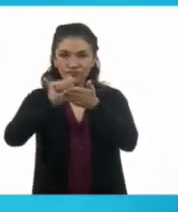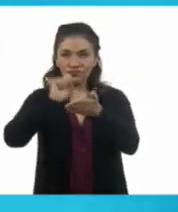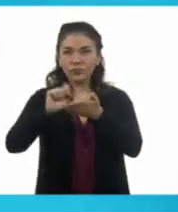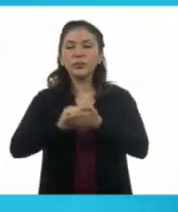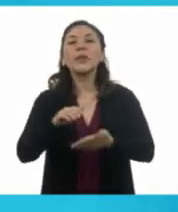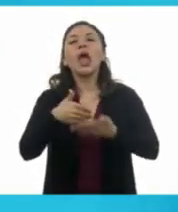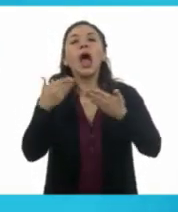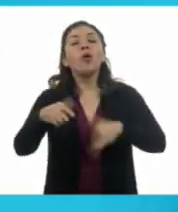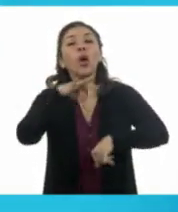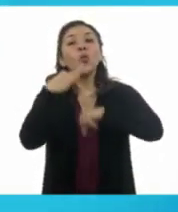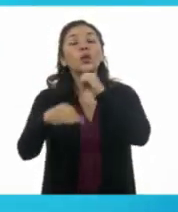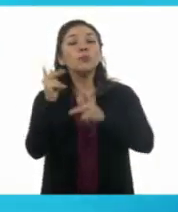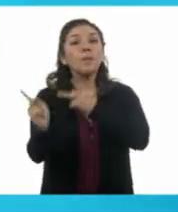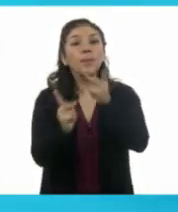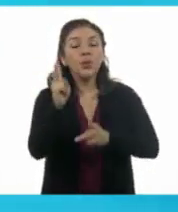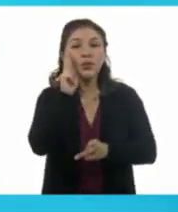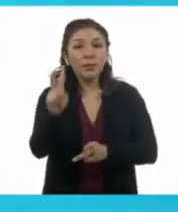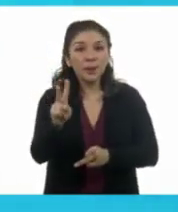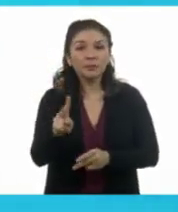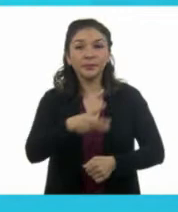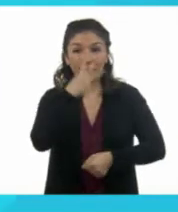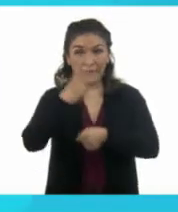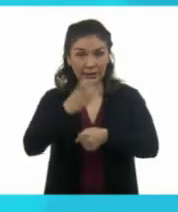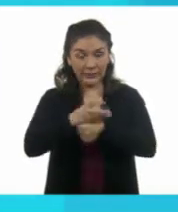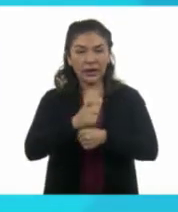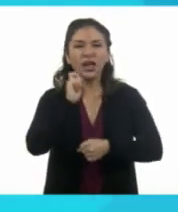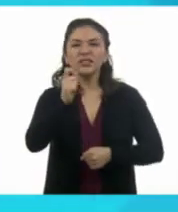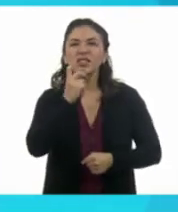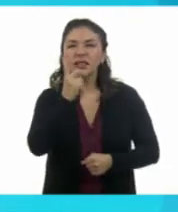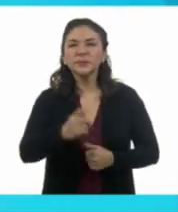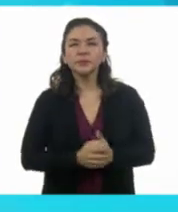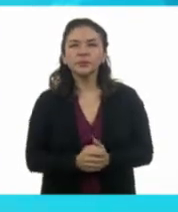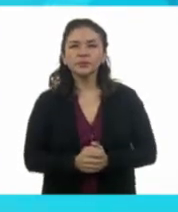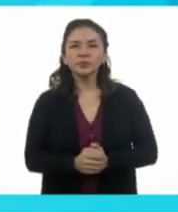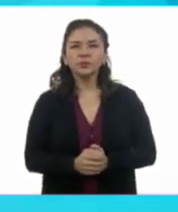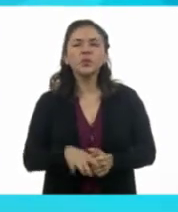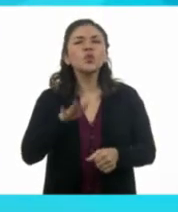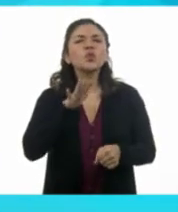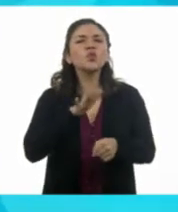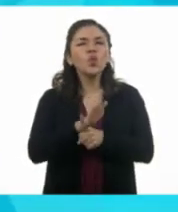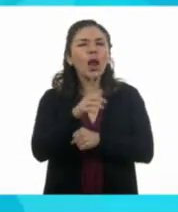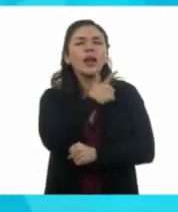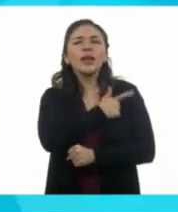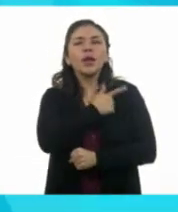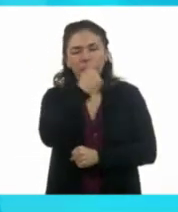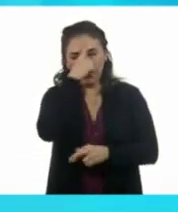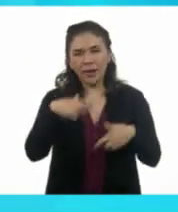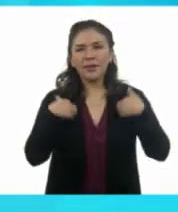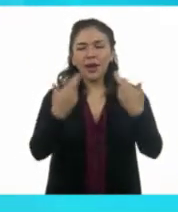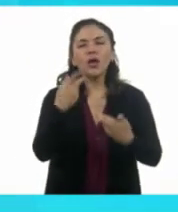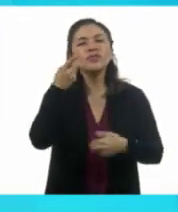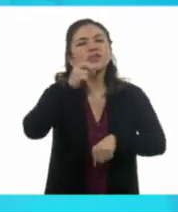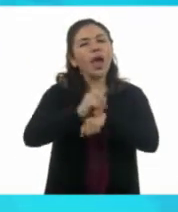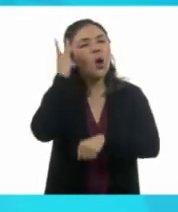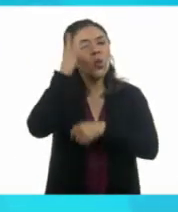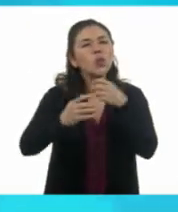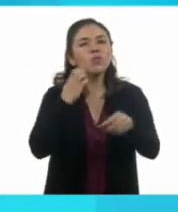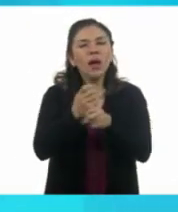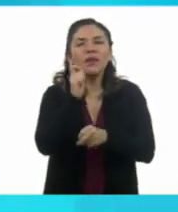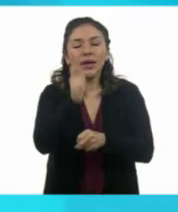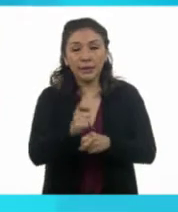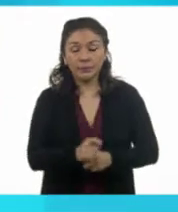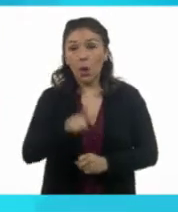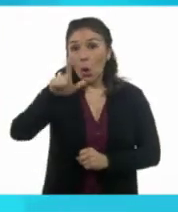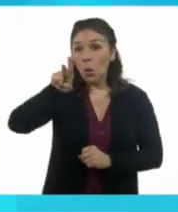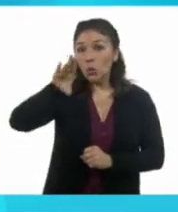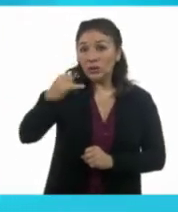Continuamos con la última pregunta. Pregunta número 3. ¿Cuál sería un detalle para organizar tu cumpleaños? Para